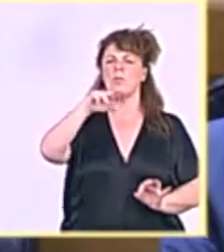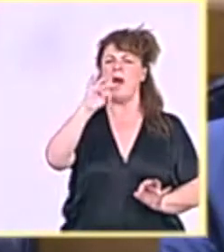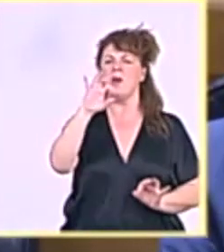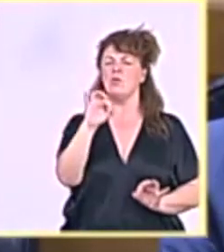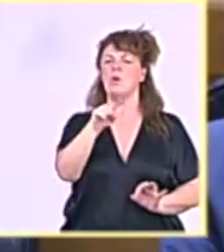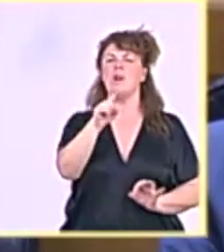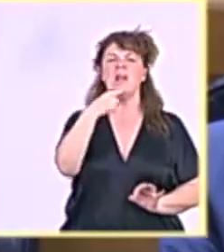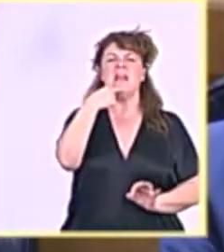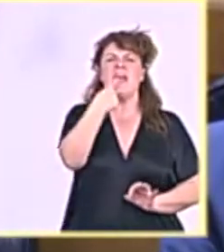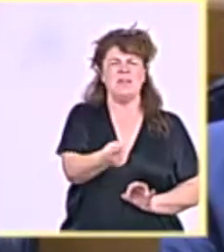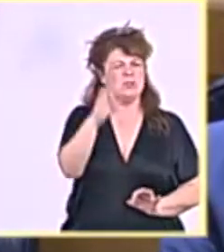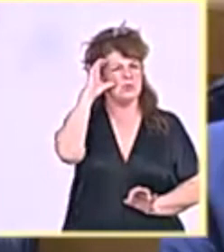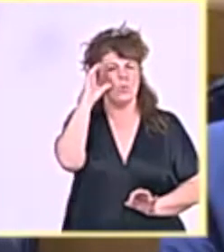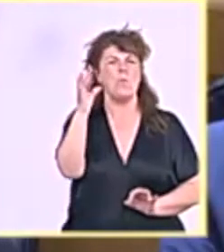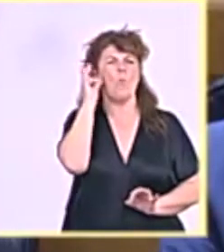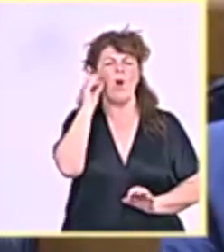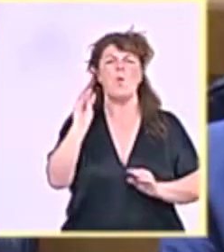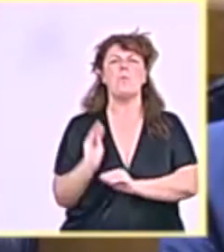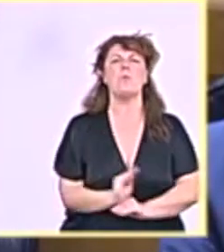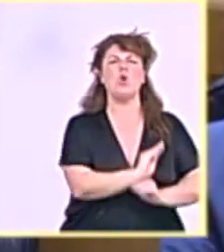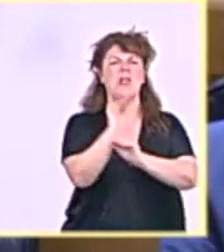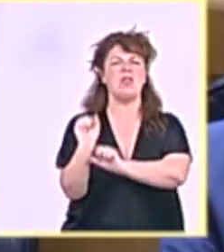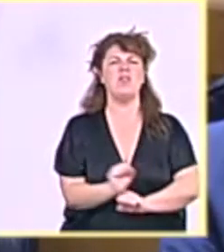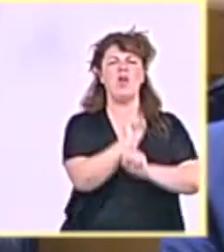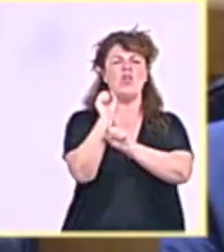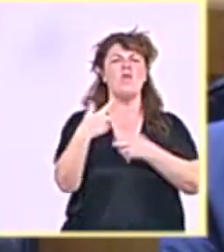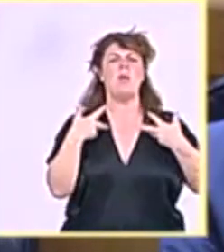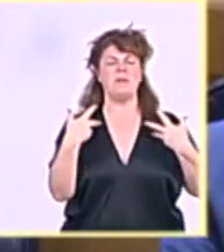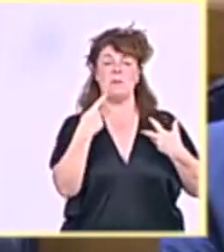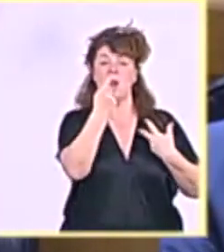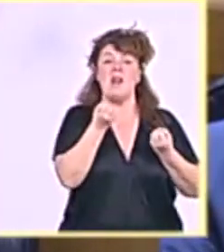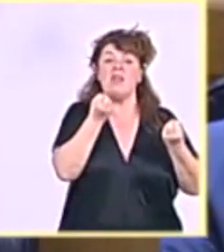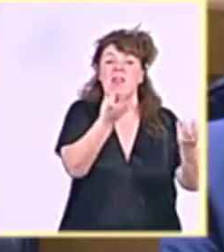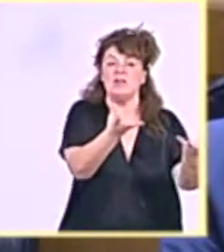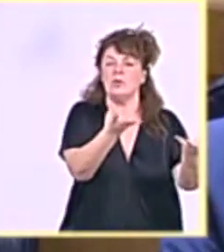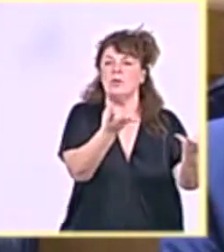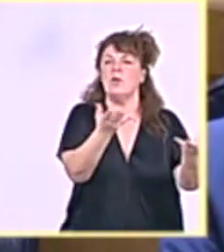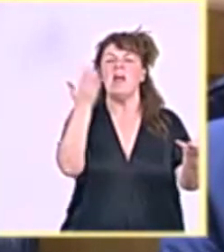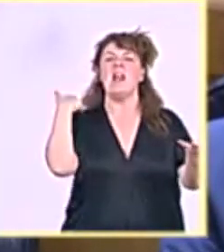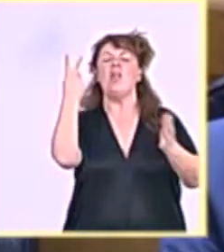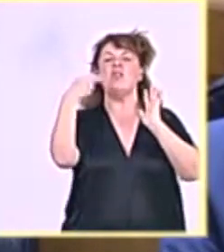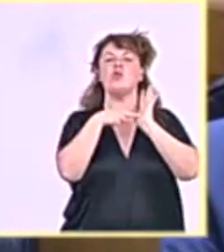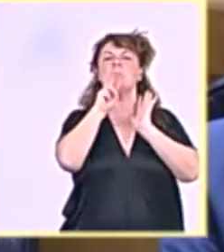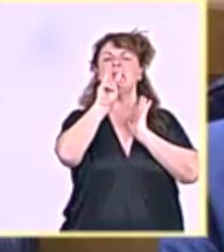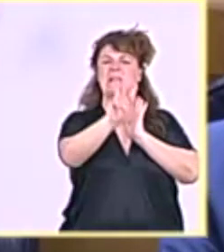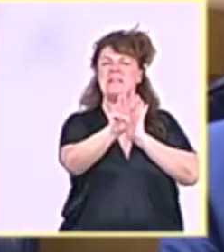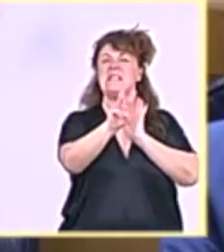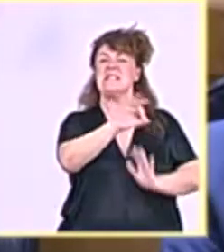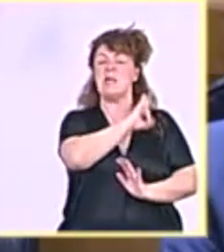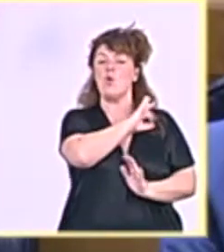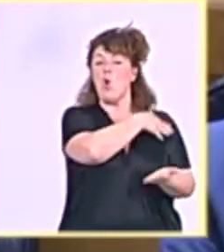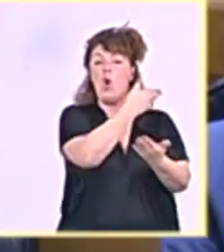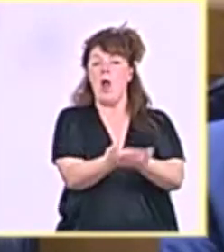a usted le voy a dar un dato. Desde el año 2003, señoría, han sido asesinadas en nuestro país 1